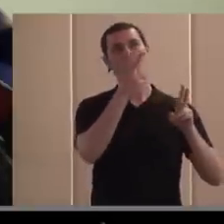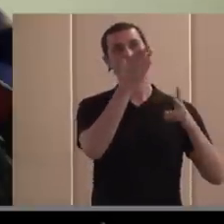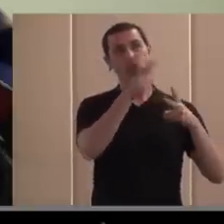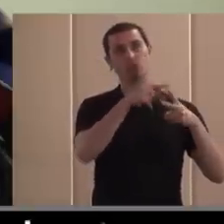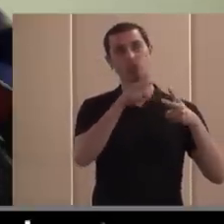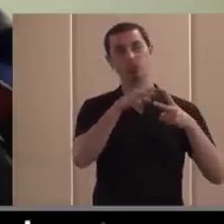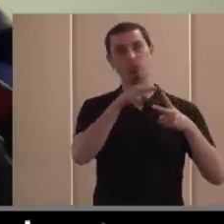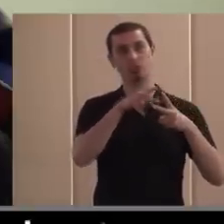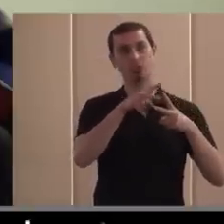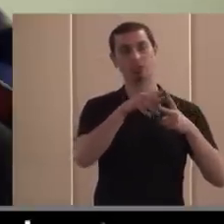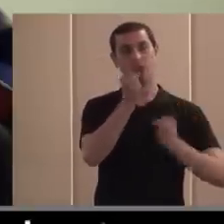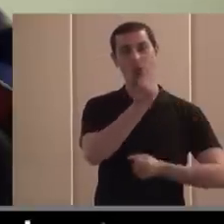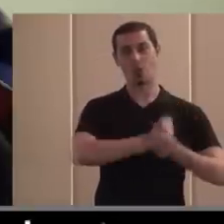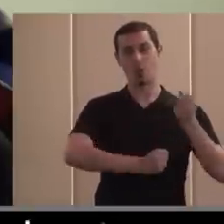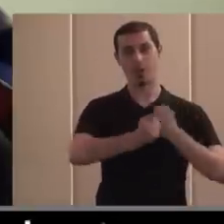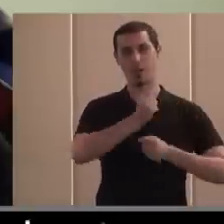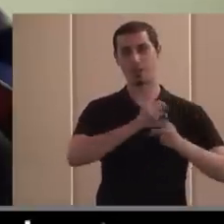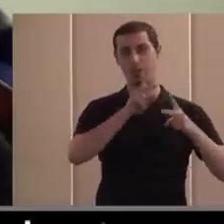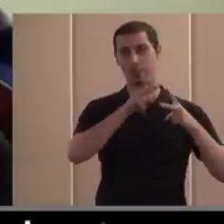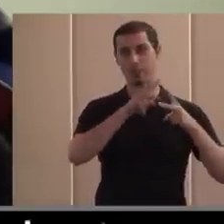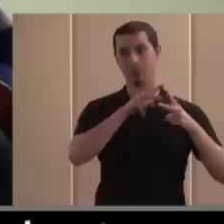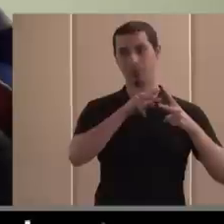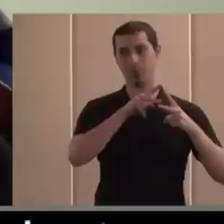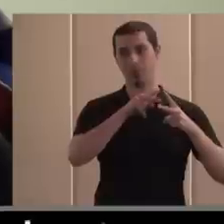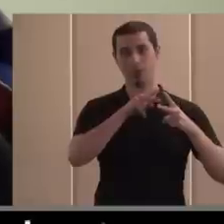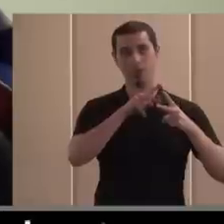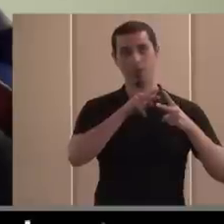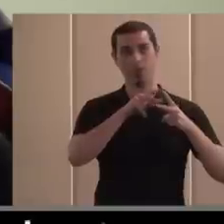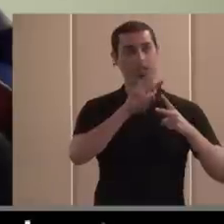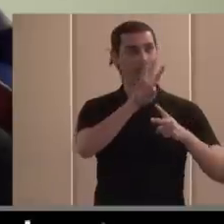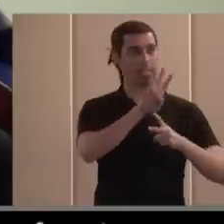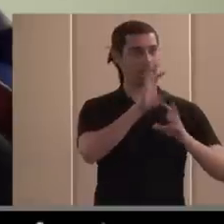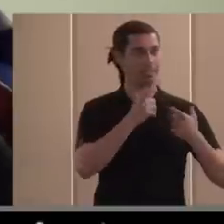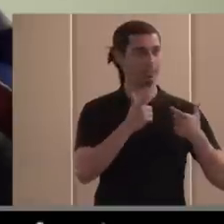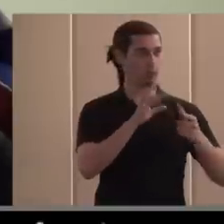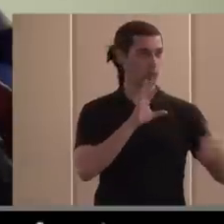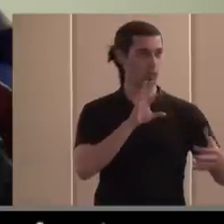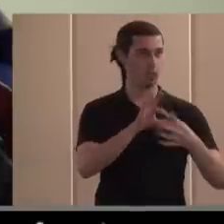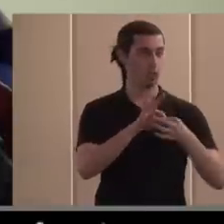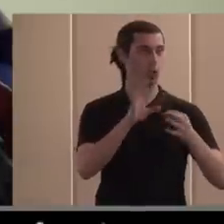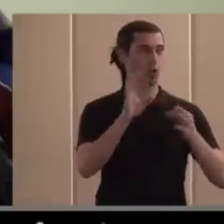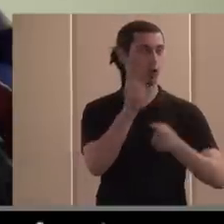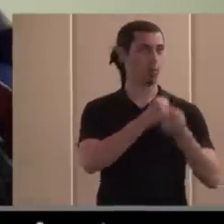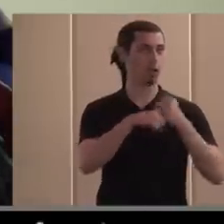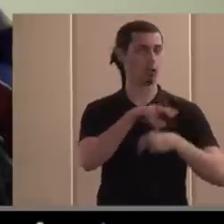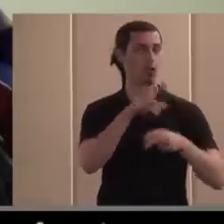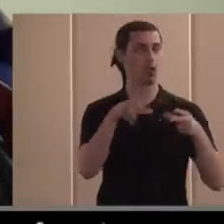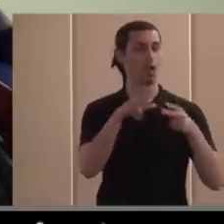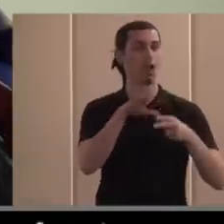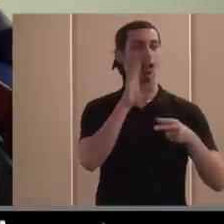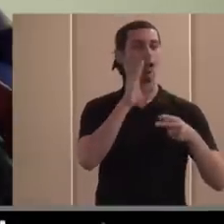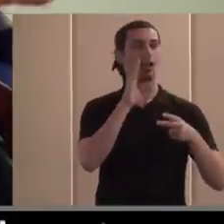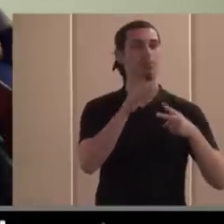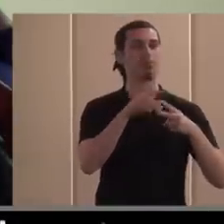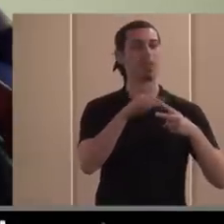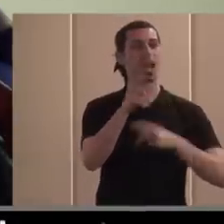de la economía de la de la economía del tercer sector o de la economía social que son la parte de